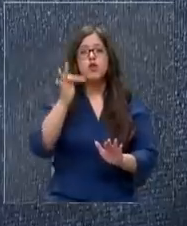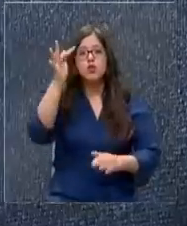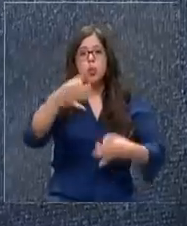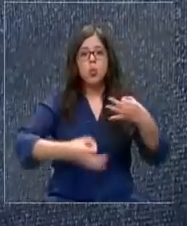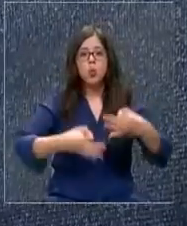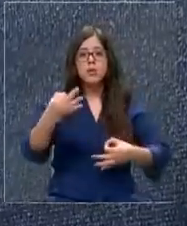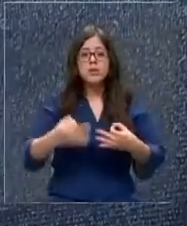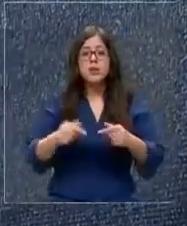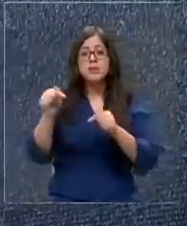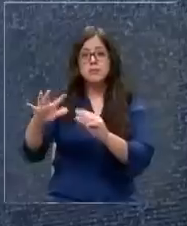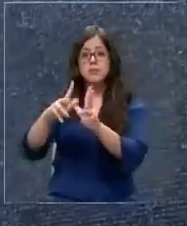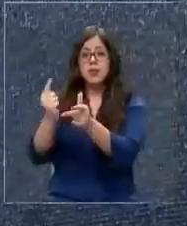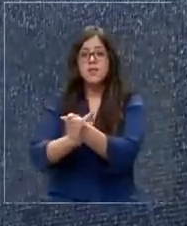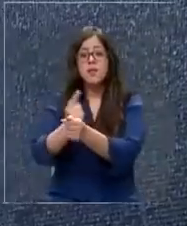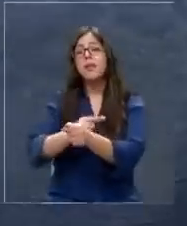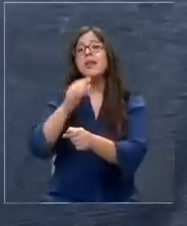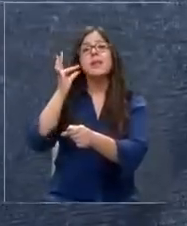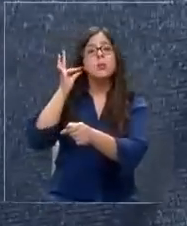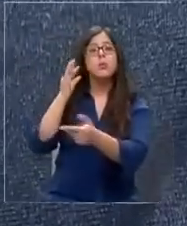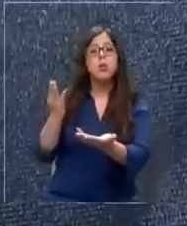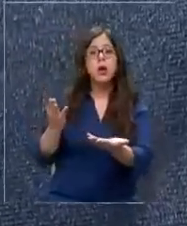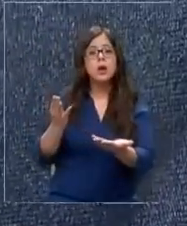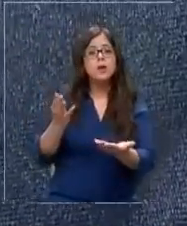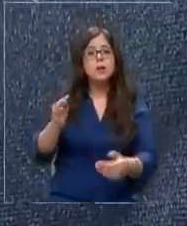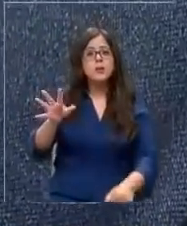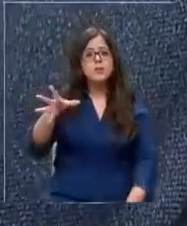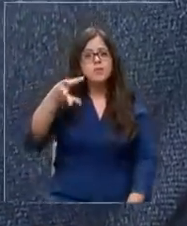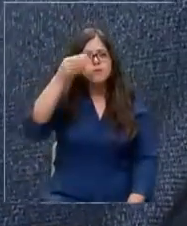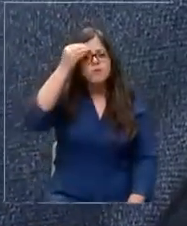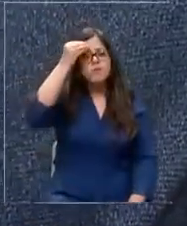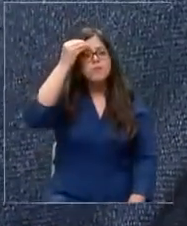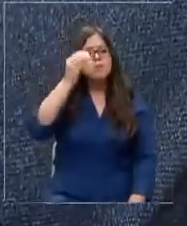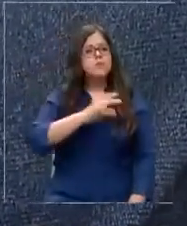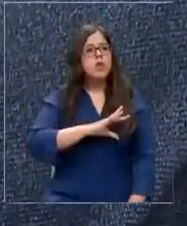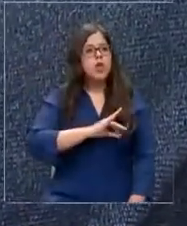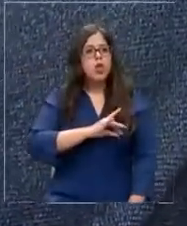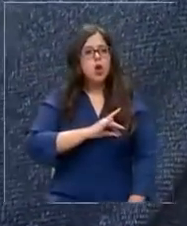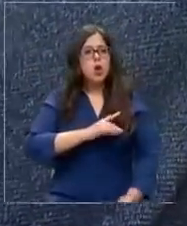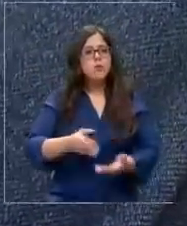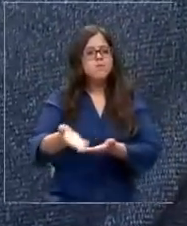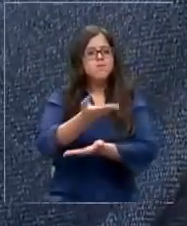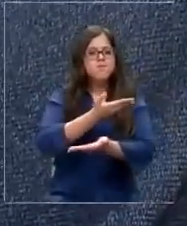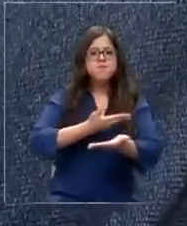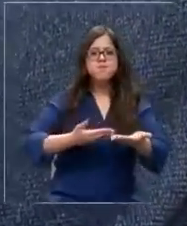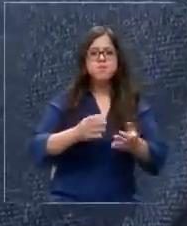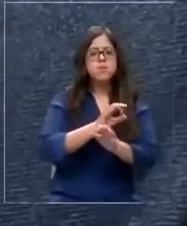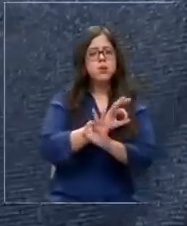Mientras, la familia de la joven sigue aprendiendo a convivir con un dolor que no se irá más.